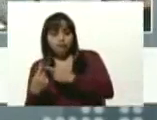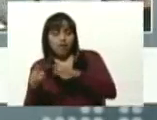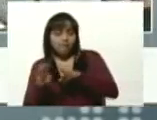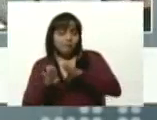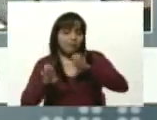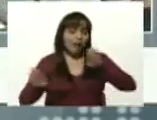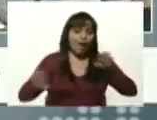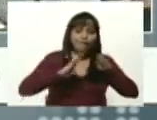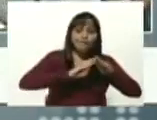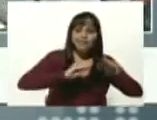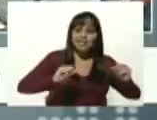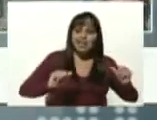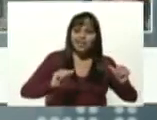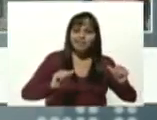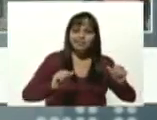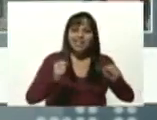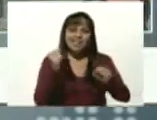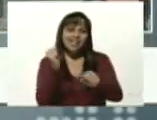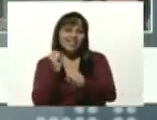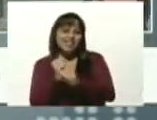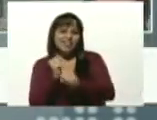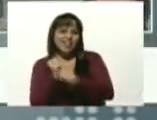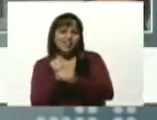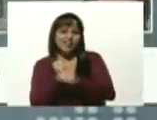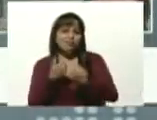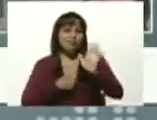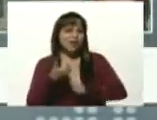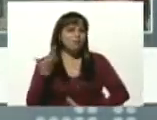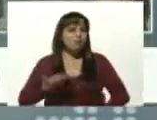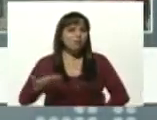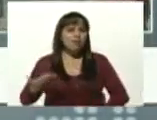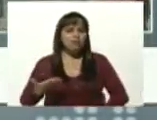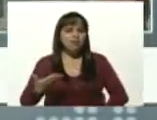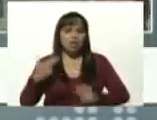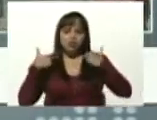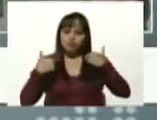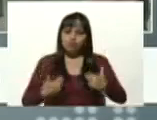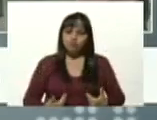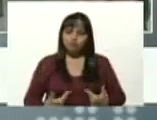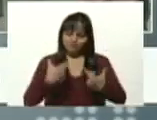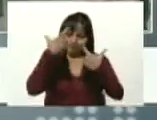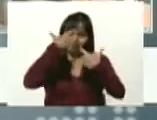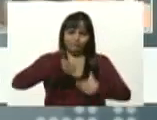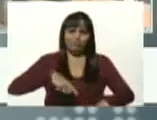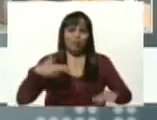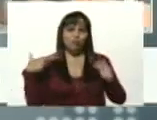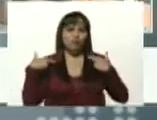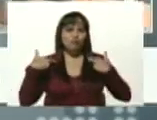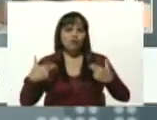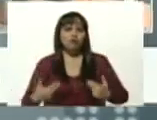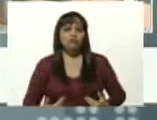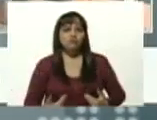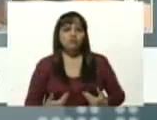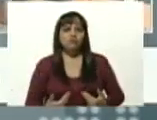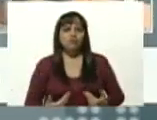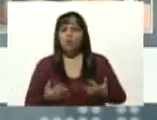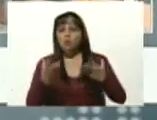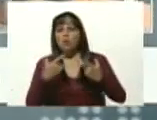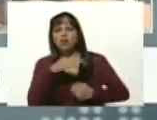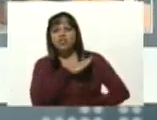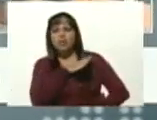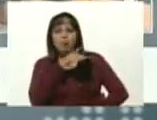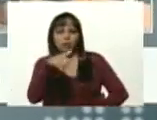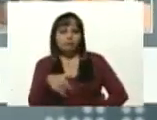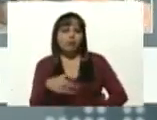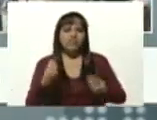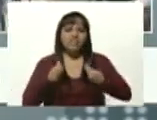y del trabajo primario del ser humano. Porque el ser humano, ¿cuánto tenemos aquí sobre la tierra,